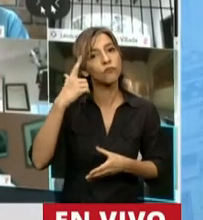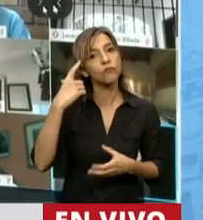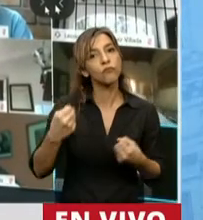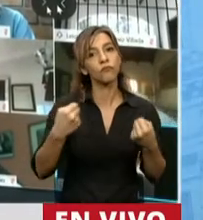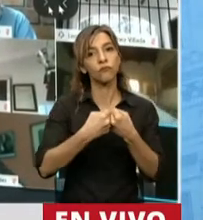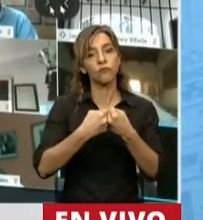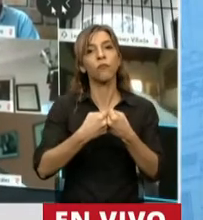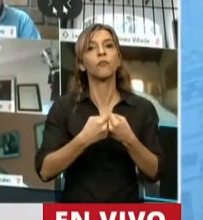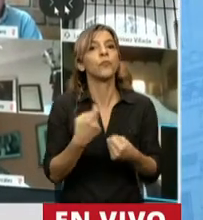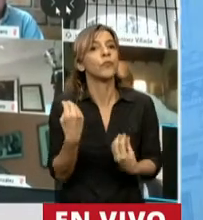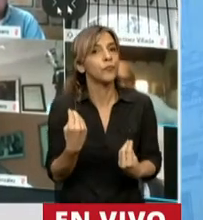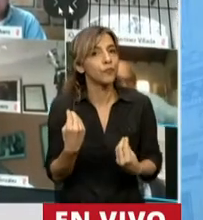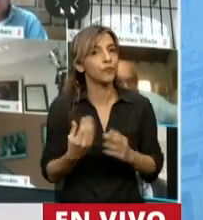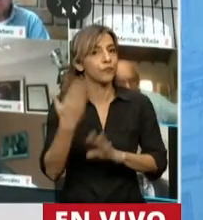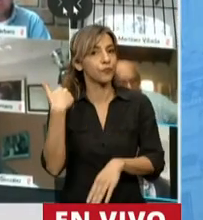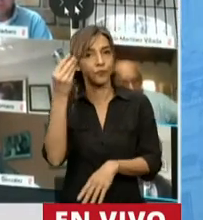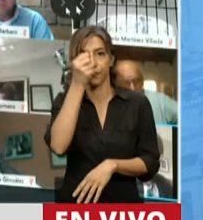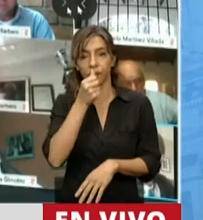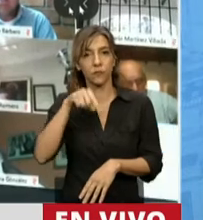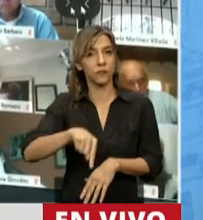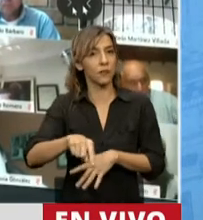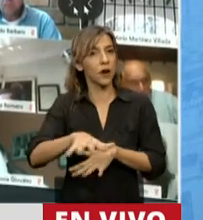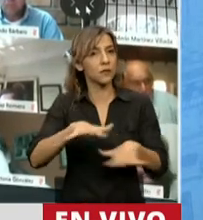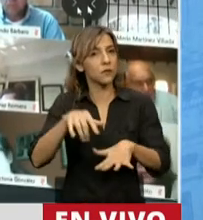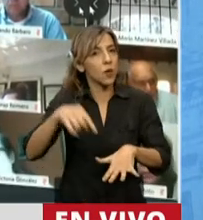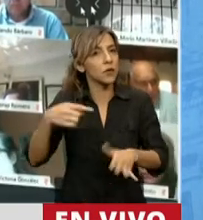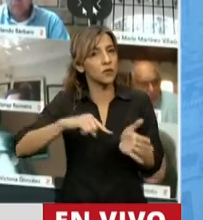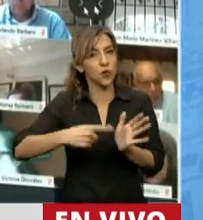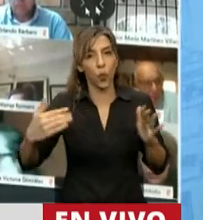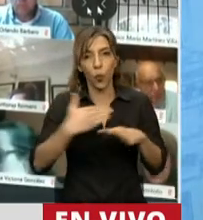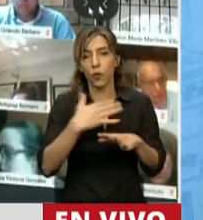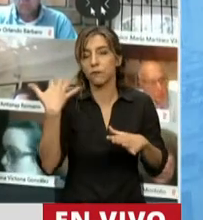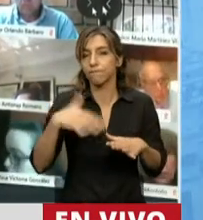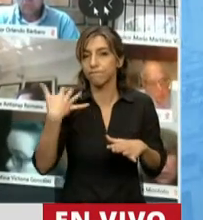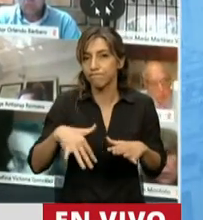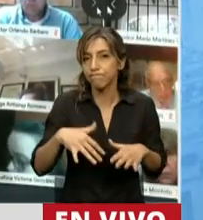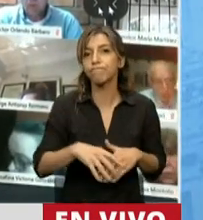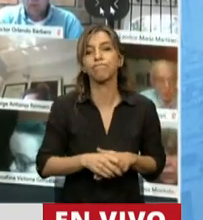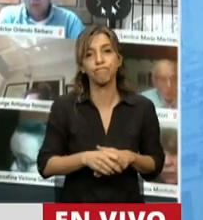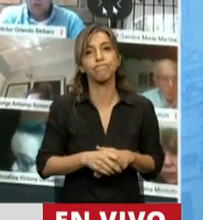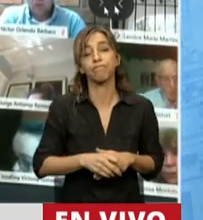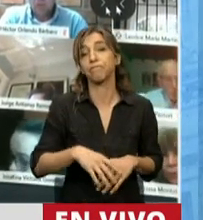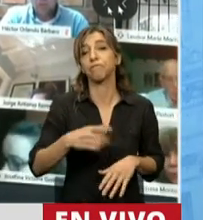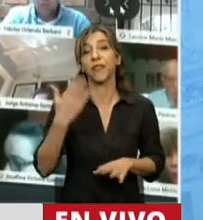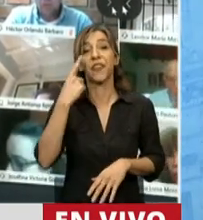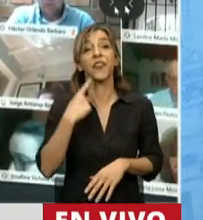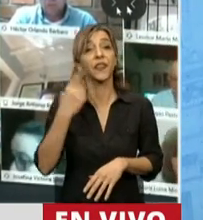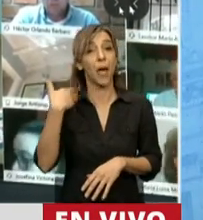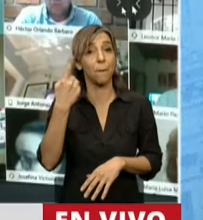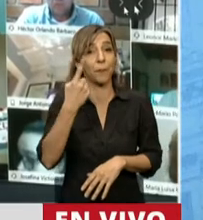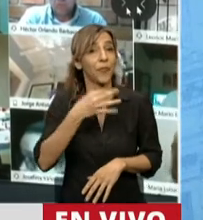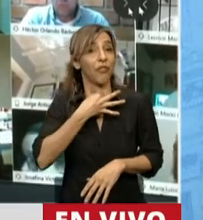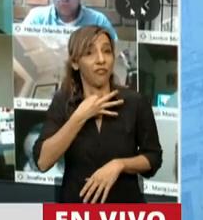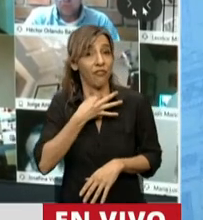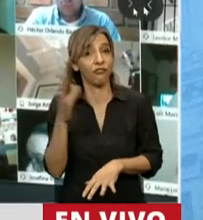que se vivió en la Ciudad de Buenos Aires el fin de semana. El primero de agosto quedó en evidencia que en la Ciudad de Buenos Aires se